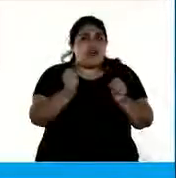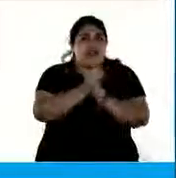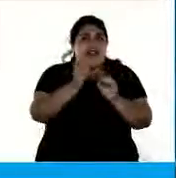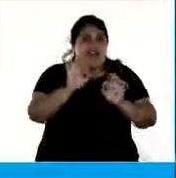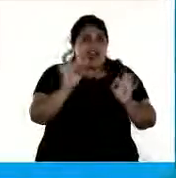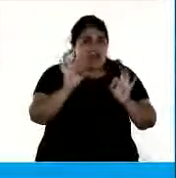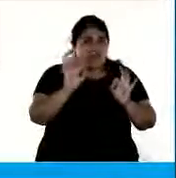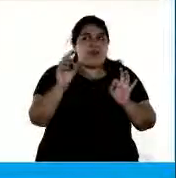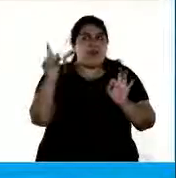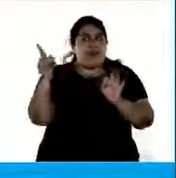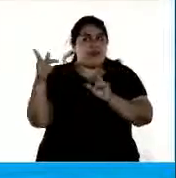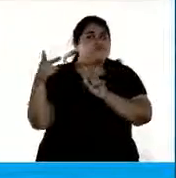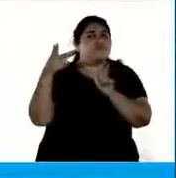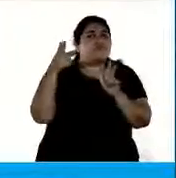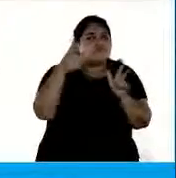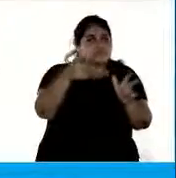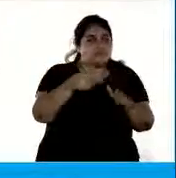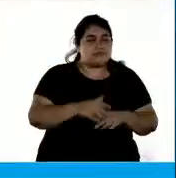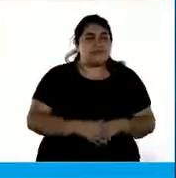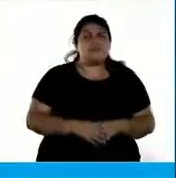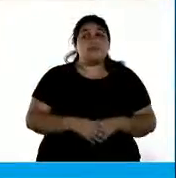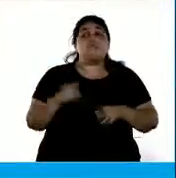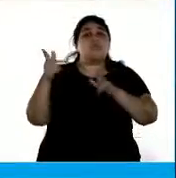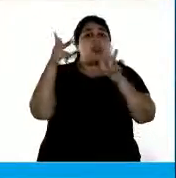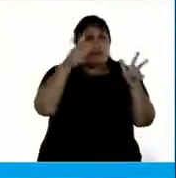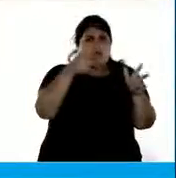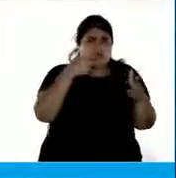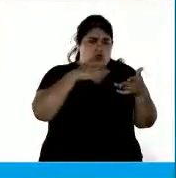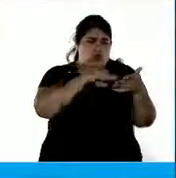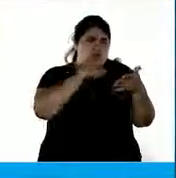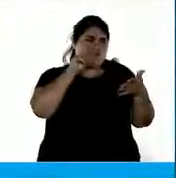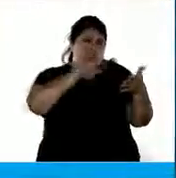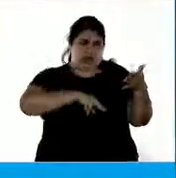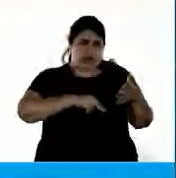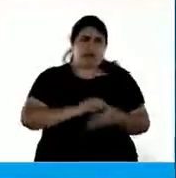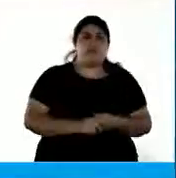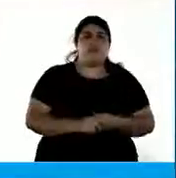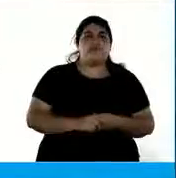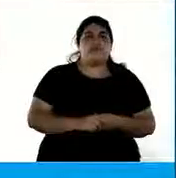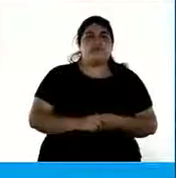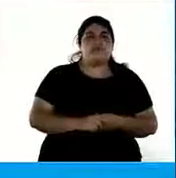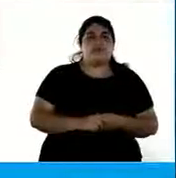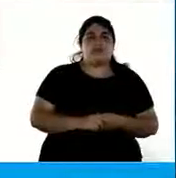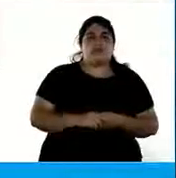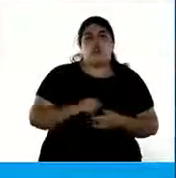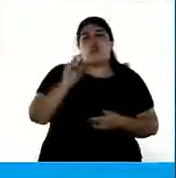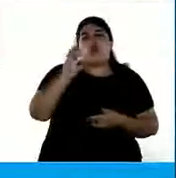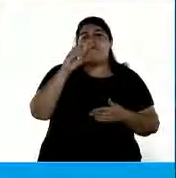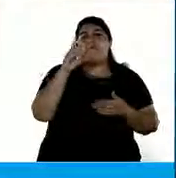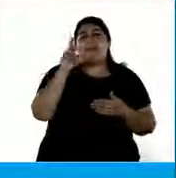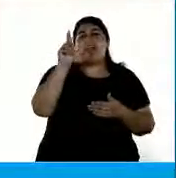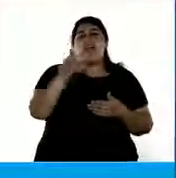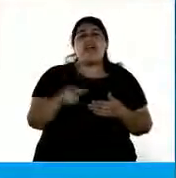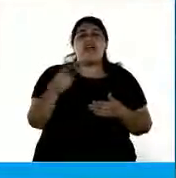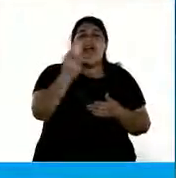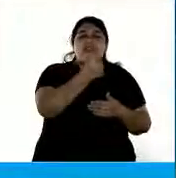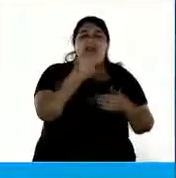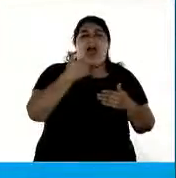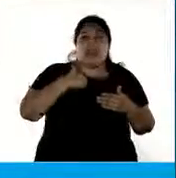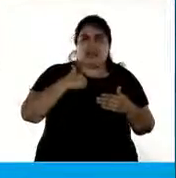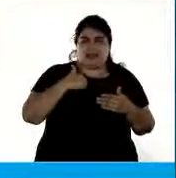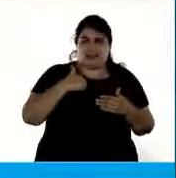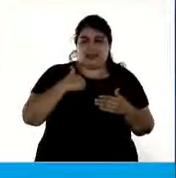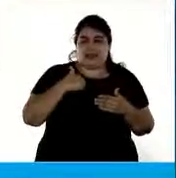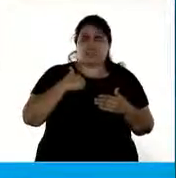Y cito textualmente Hablo en nombre de una Argentina que quiere acabar con